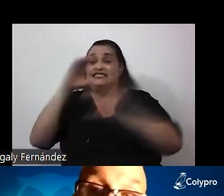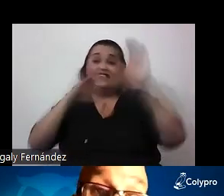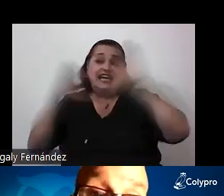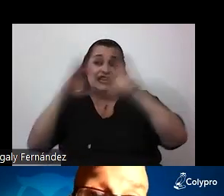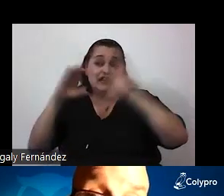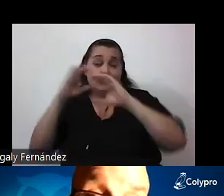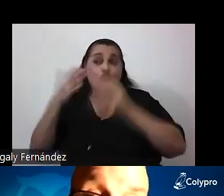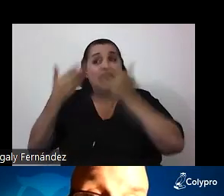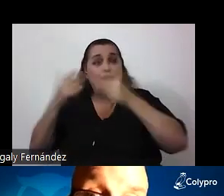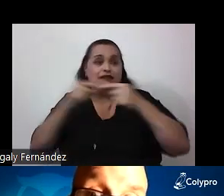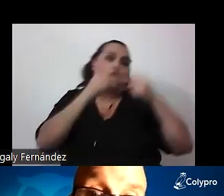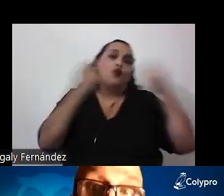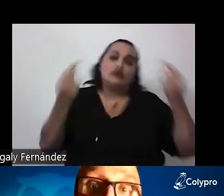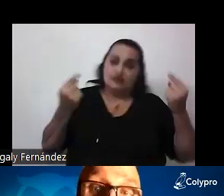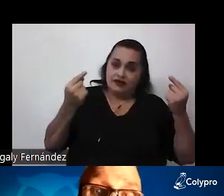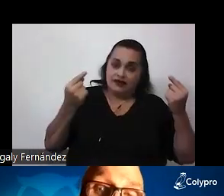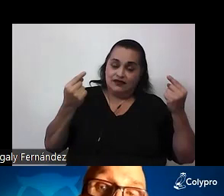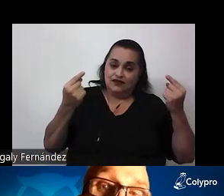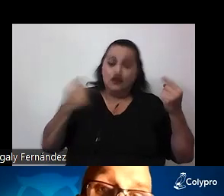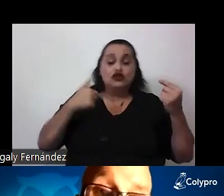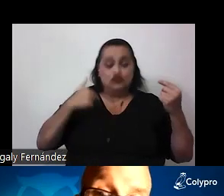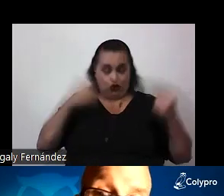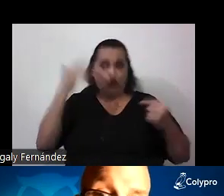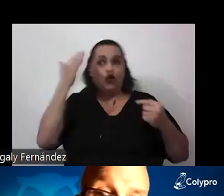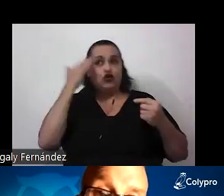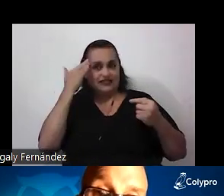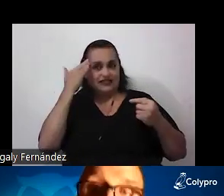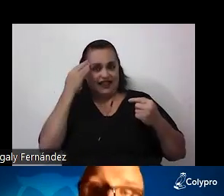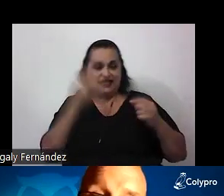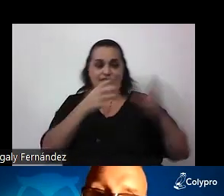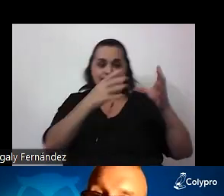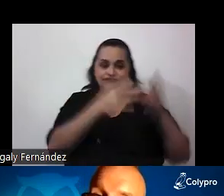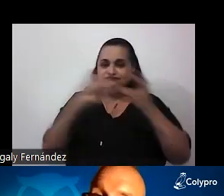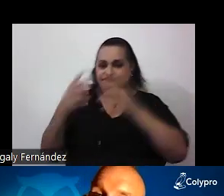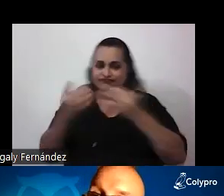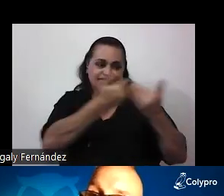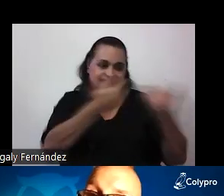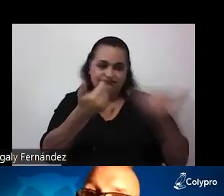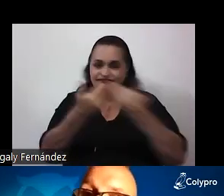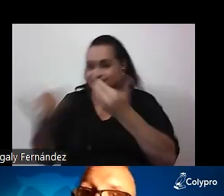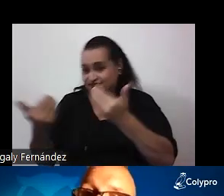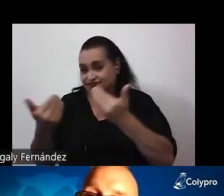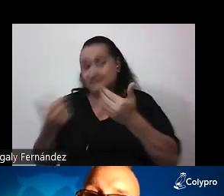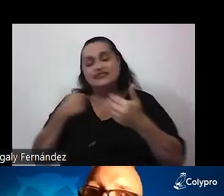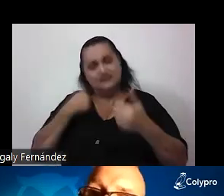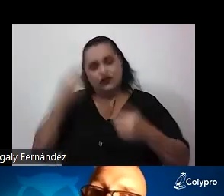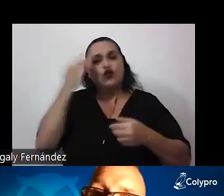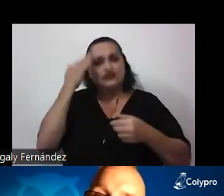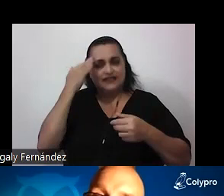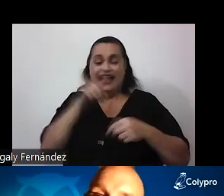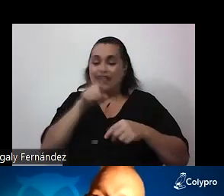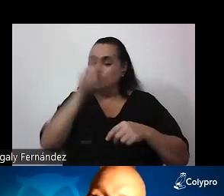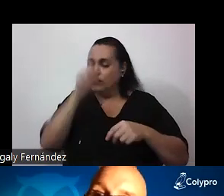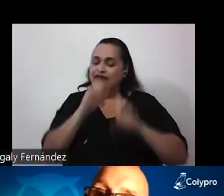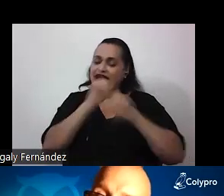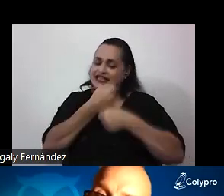sentido contrario ¿soy consciente de esos sesgos? bueno tenemos que ser conscientes y esto hay que hacerlo en el aula con